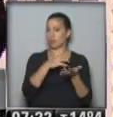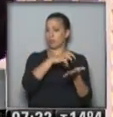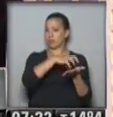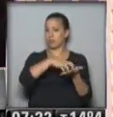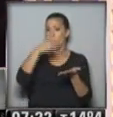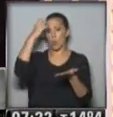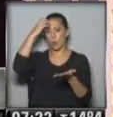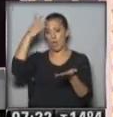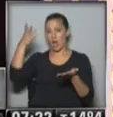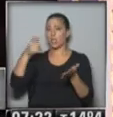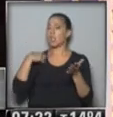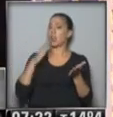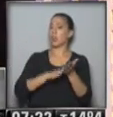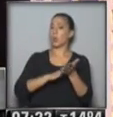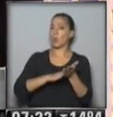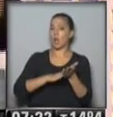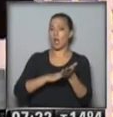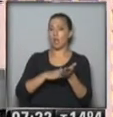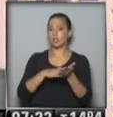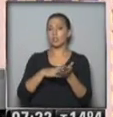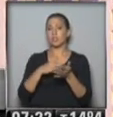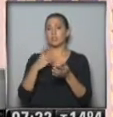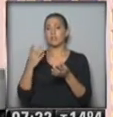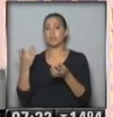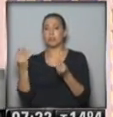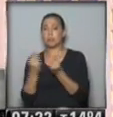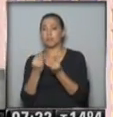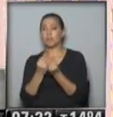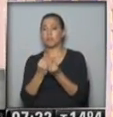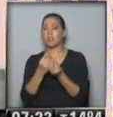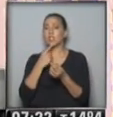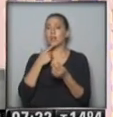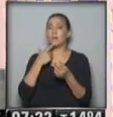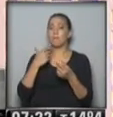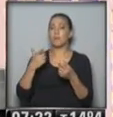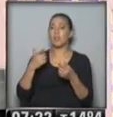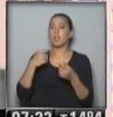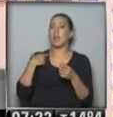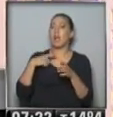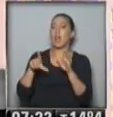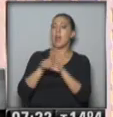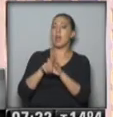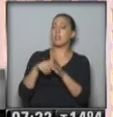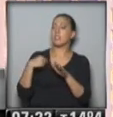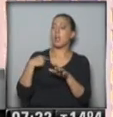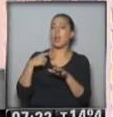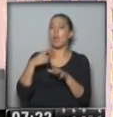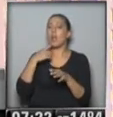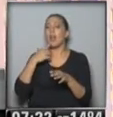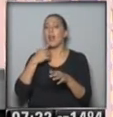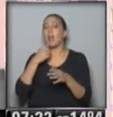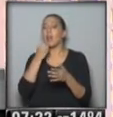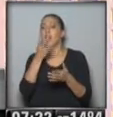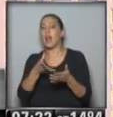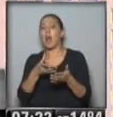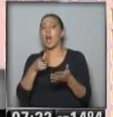tanto juez titular, tanto subrogante repartiendo y revoleando medidas cautelares, declaraciones de